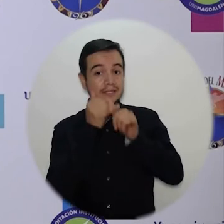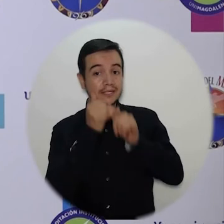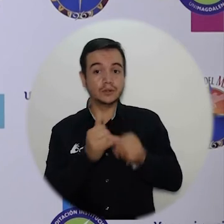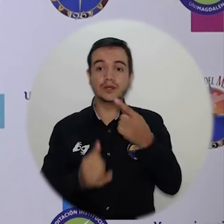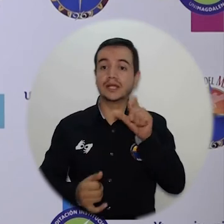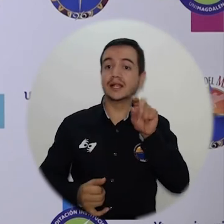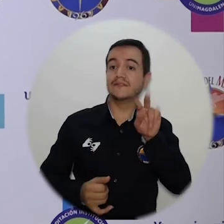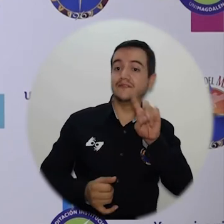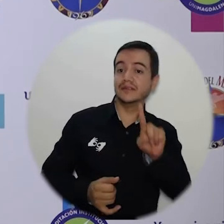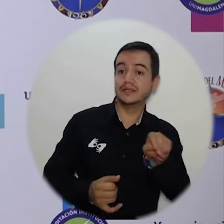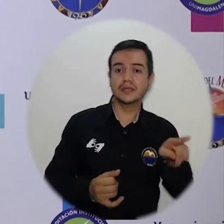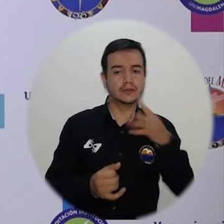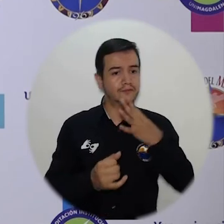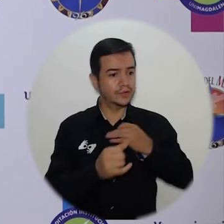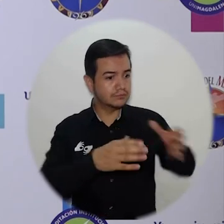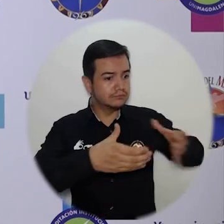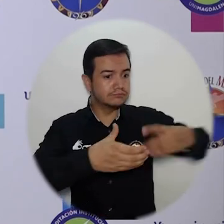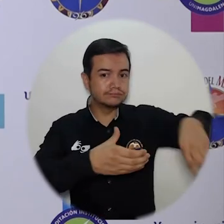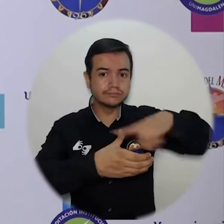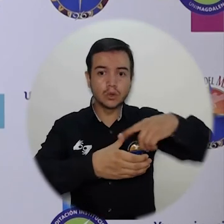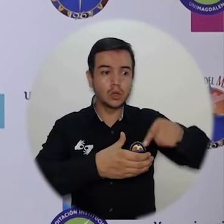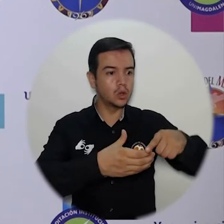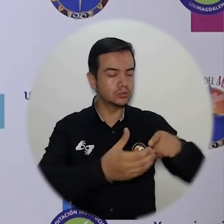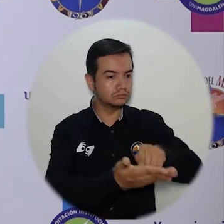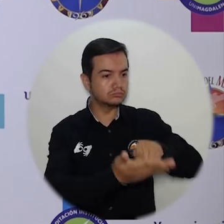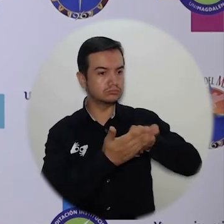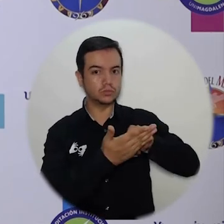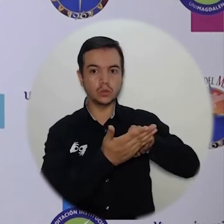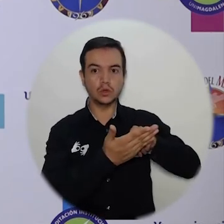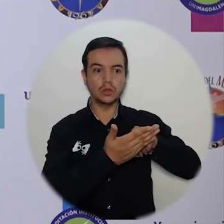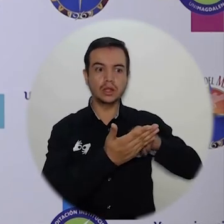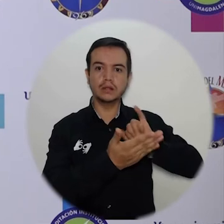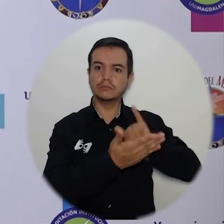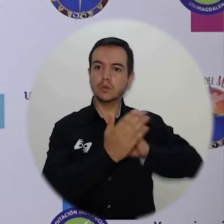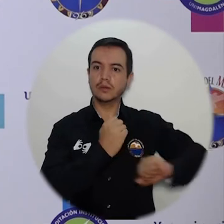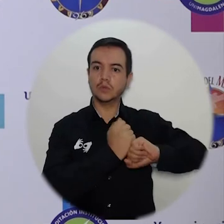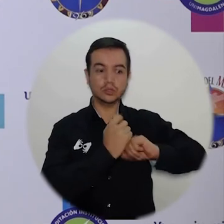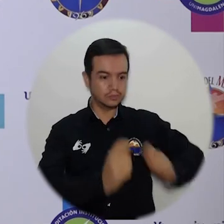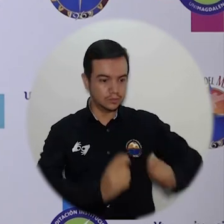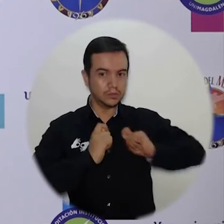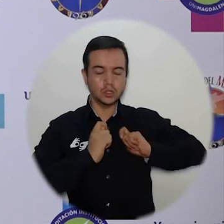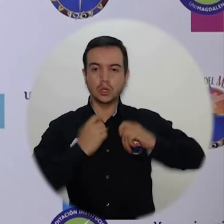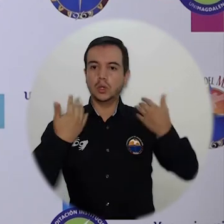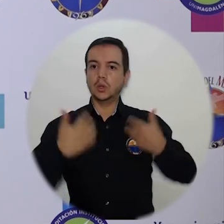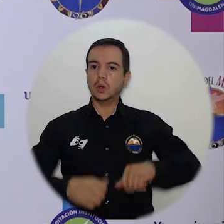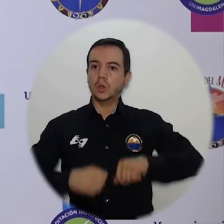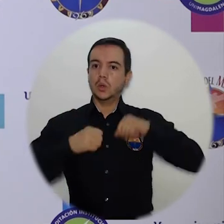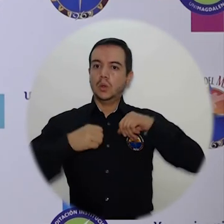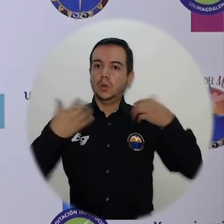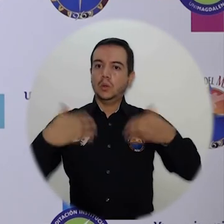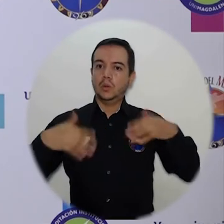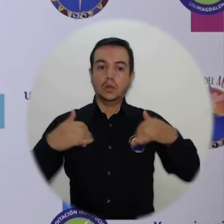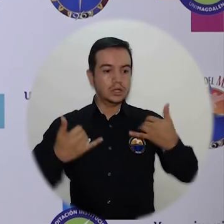mayoritario de la comunidad universitaria al honrarme con esta nueva designación como rector, periodo que asumiré a